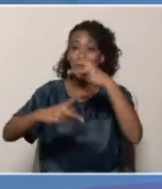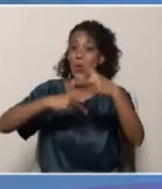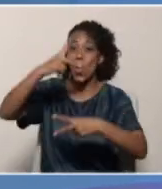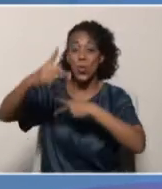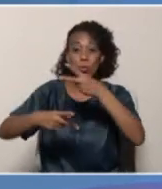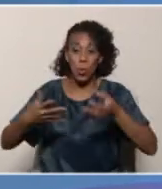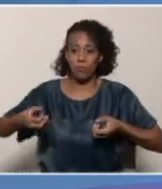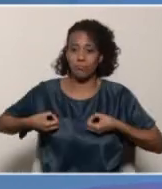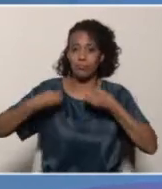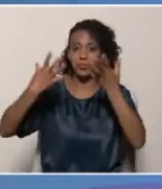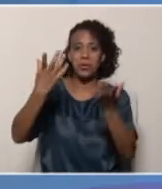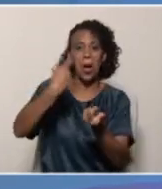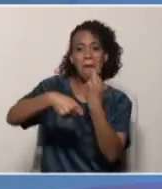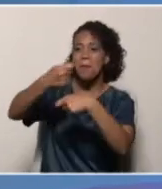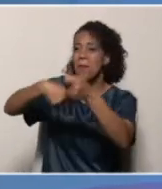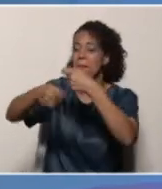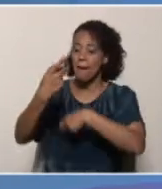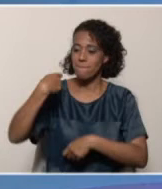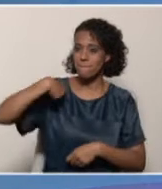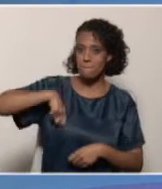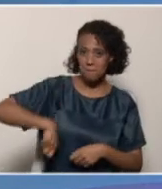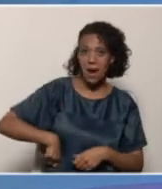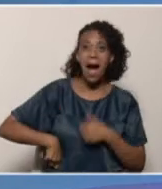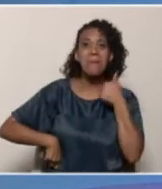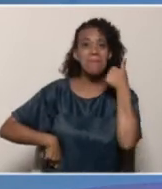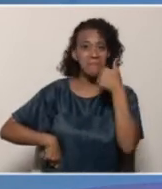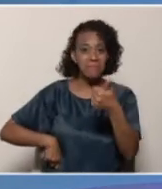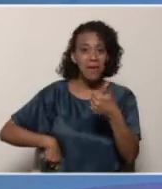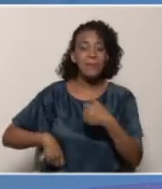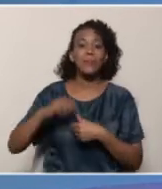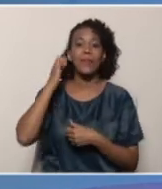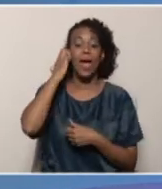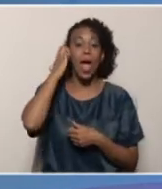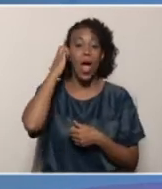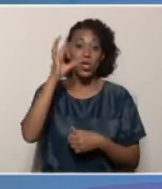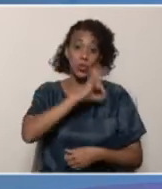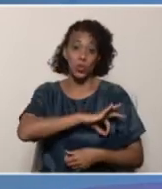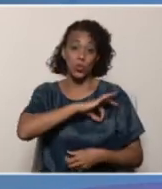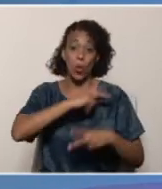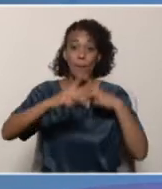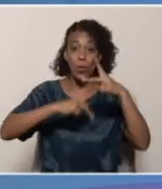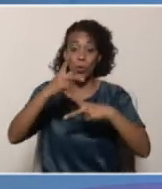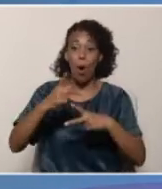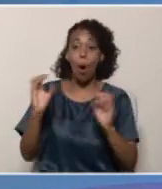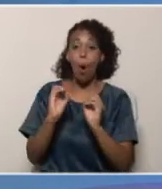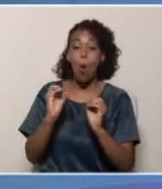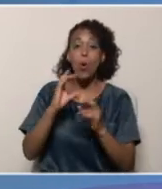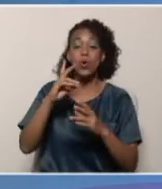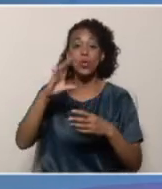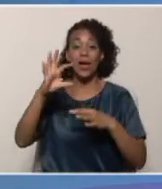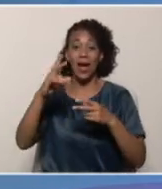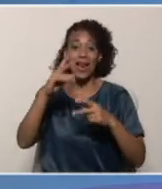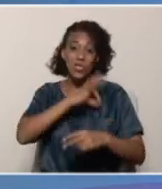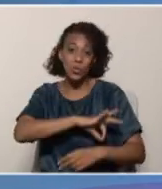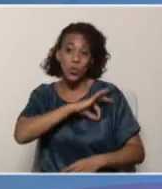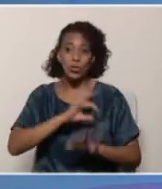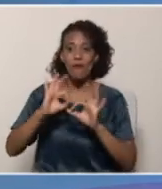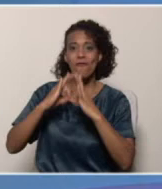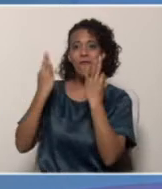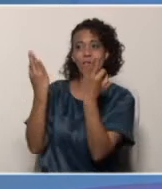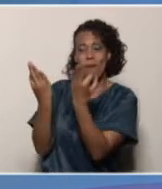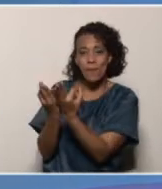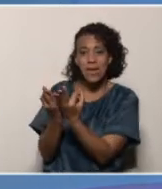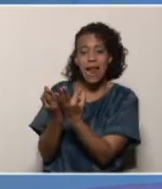familiar. De modo tal, en que ya sea a través del socio laboral o el socio familiar, siempre la idea